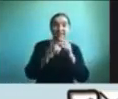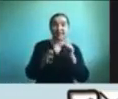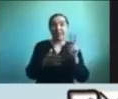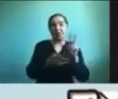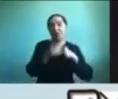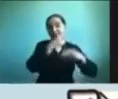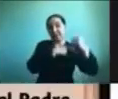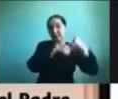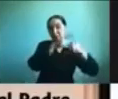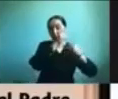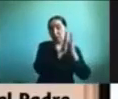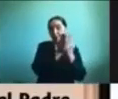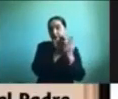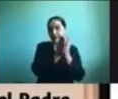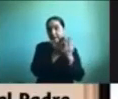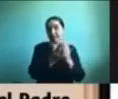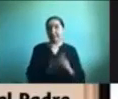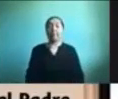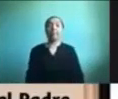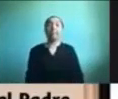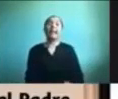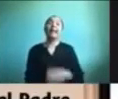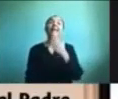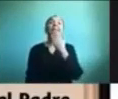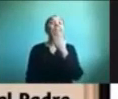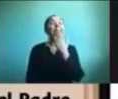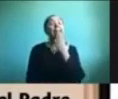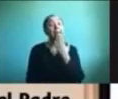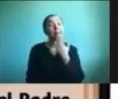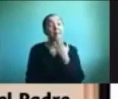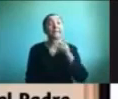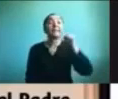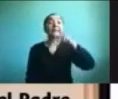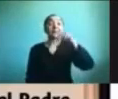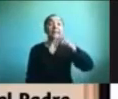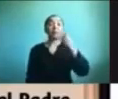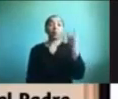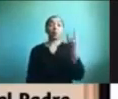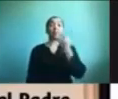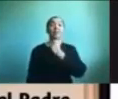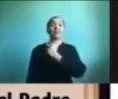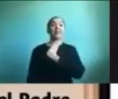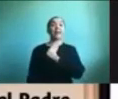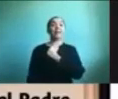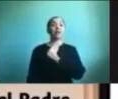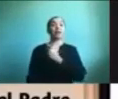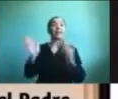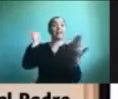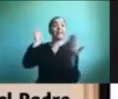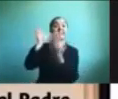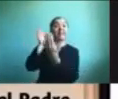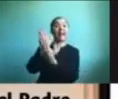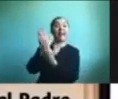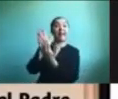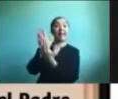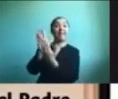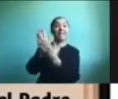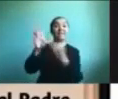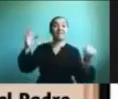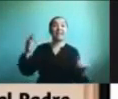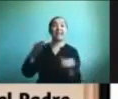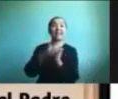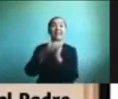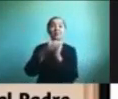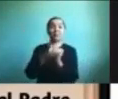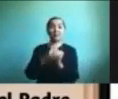también como estamos en la universidad católica no puede faltar que tengamos la biblia inclusiva así que sacamos la versión de la biblia